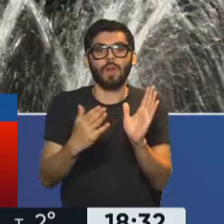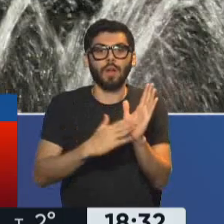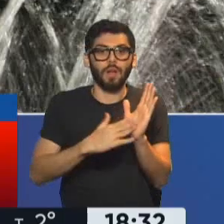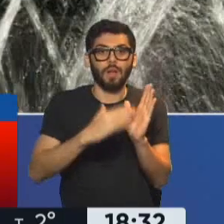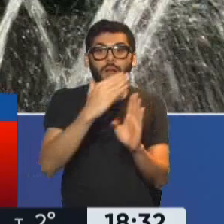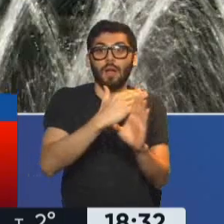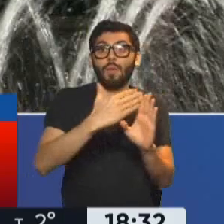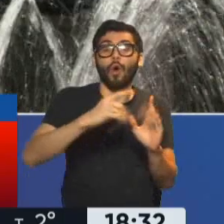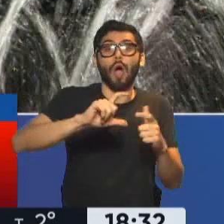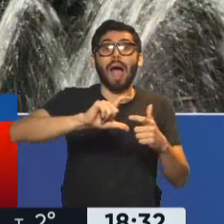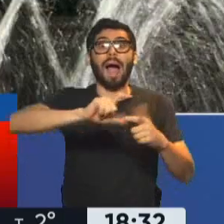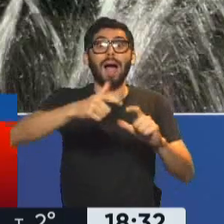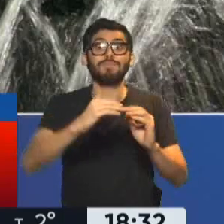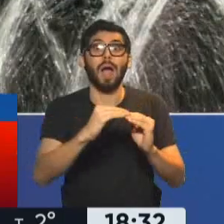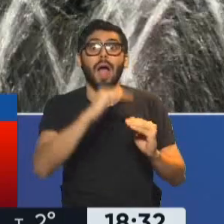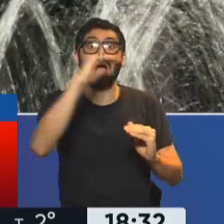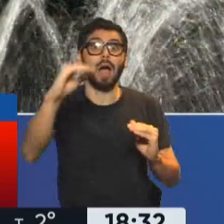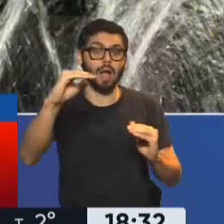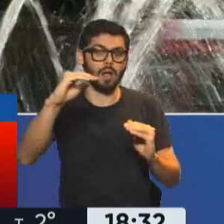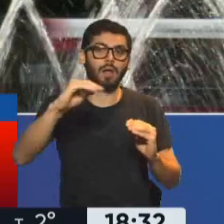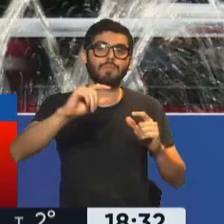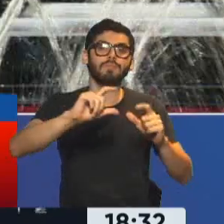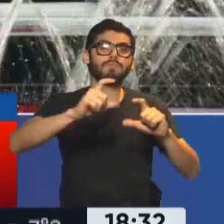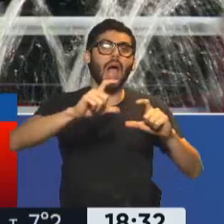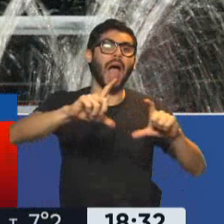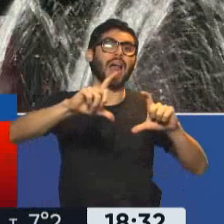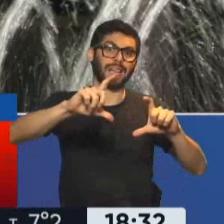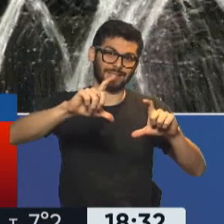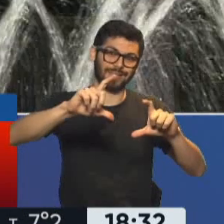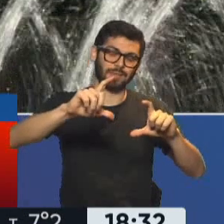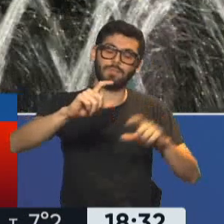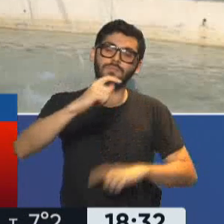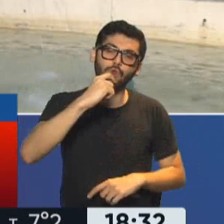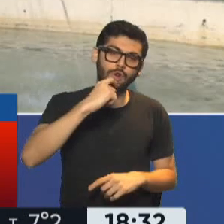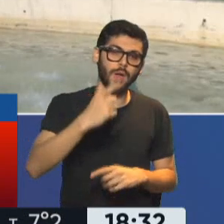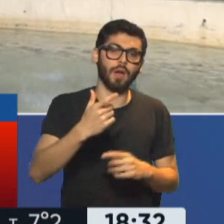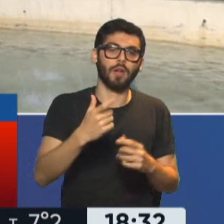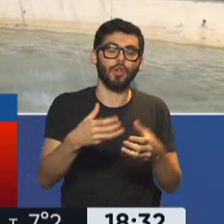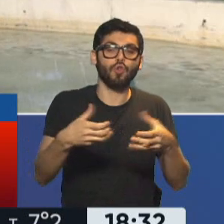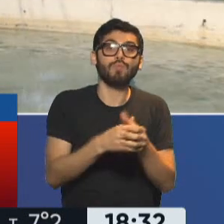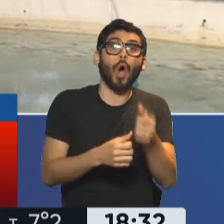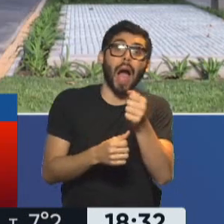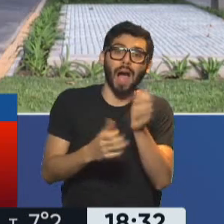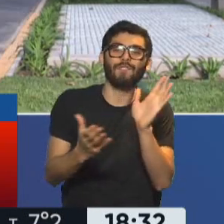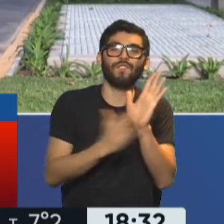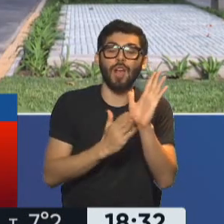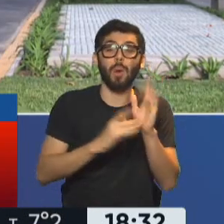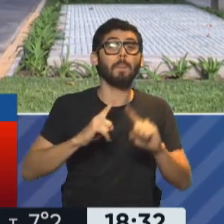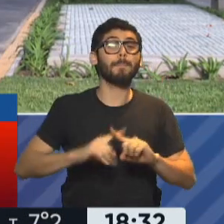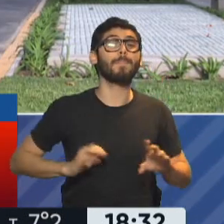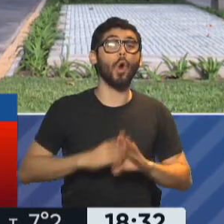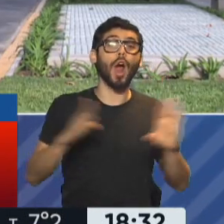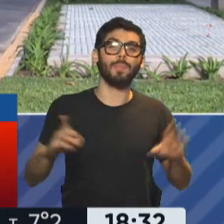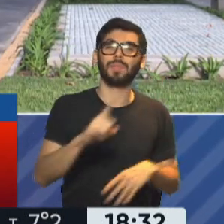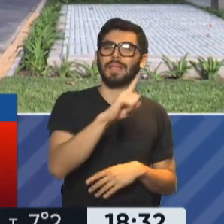categorías más altas que las categorías más altas. Entonces, por ejemplo, la facturación de la categoría A queda anualmente en